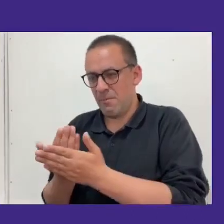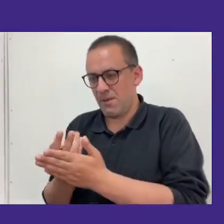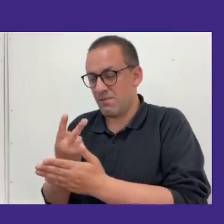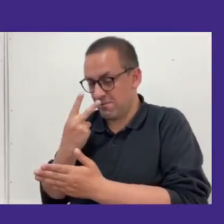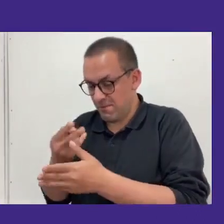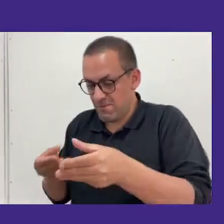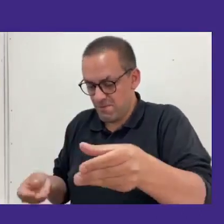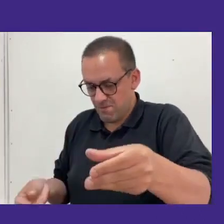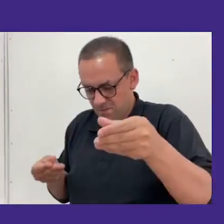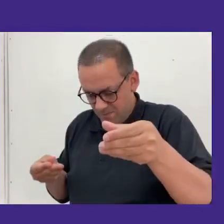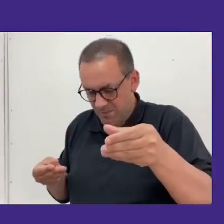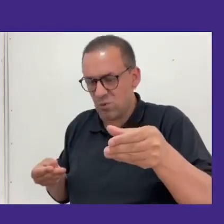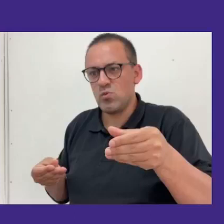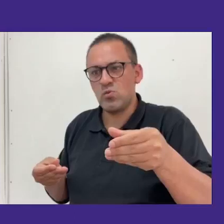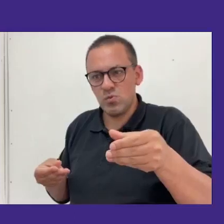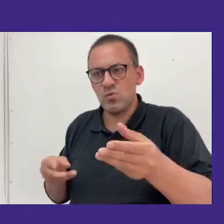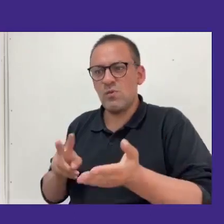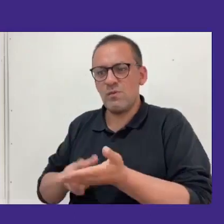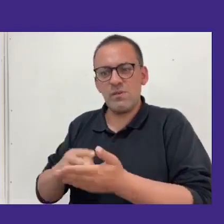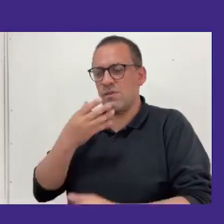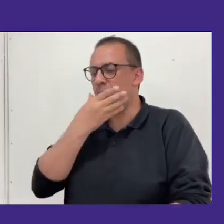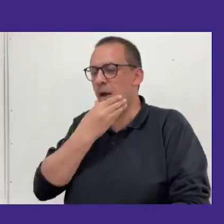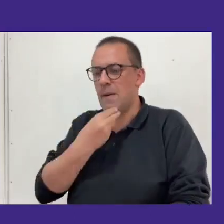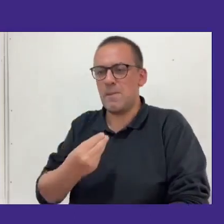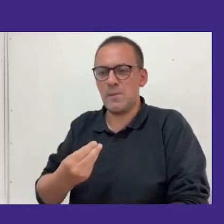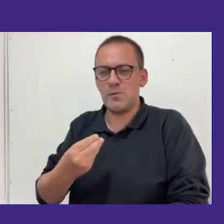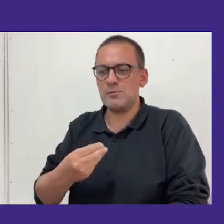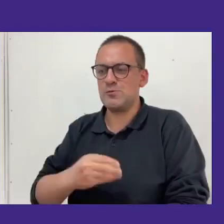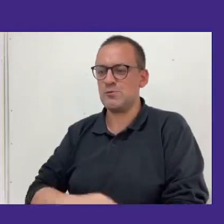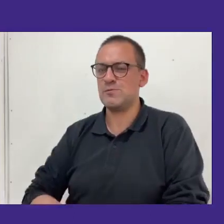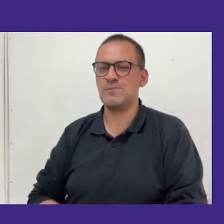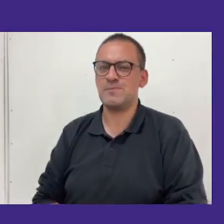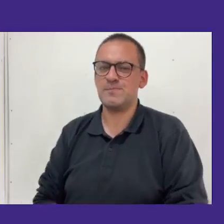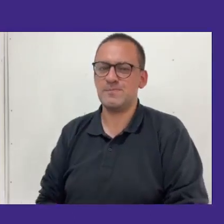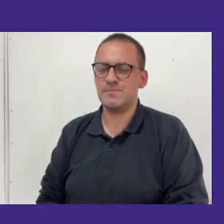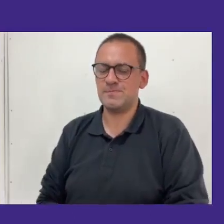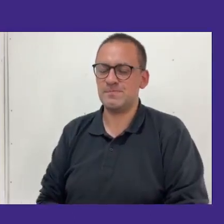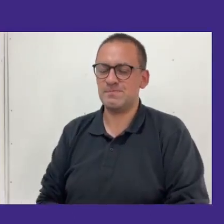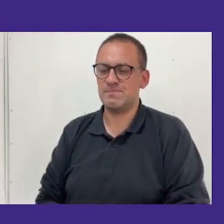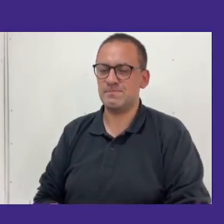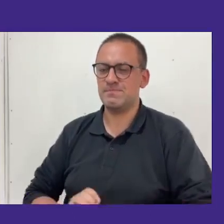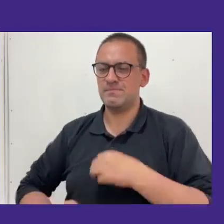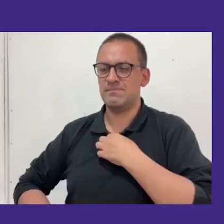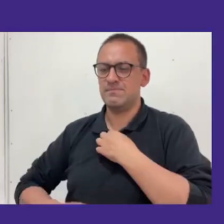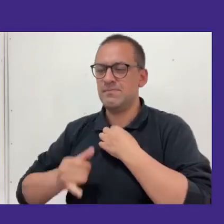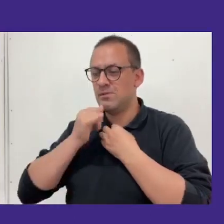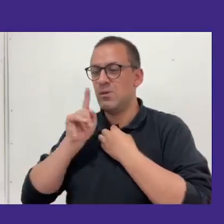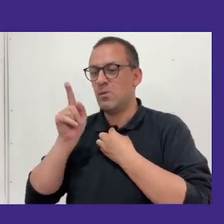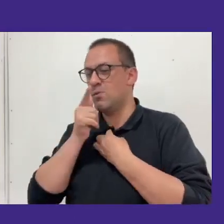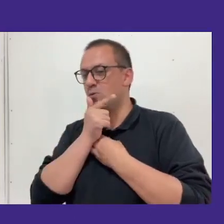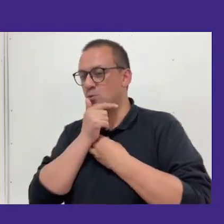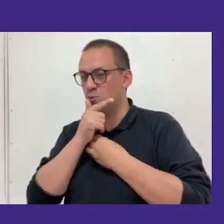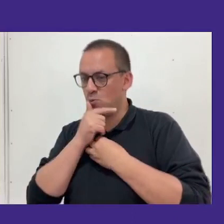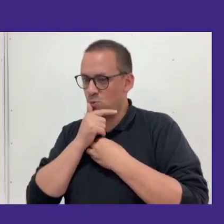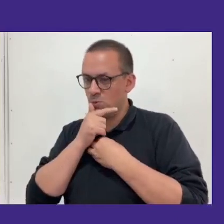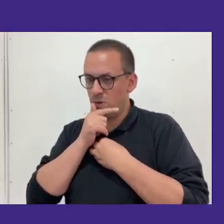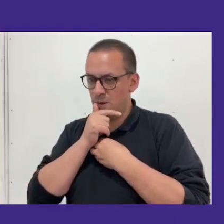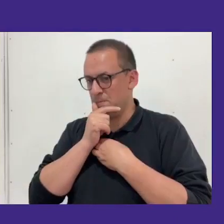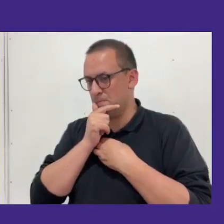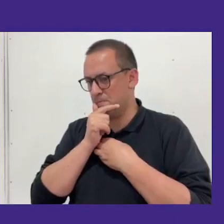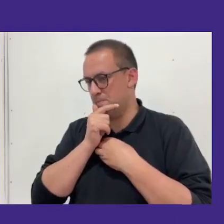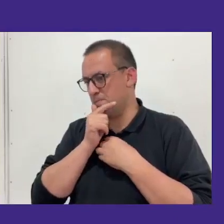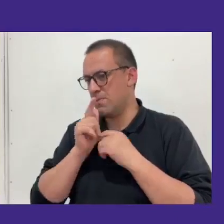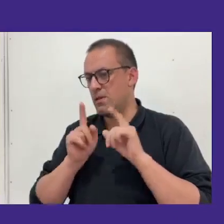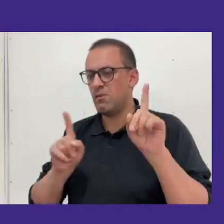impreso y me pareció además hermoso así que no sé si hay dudas de parte de la audiencia